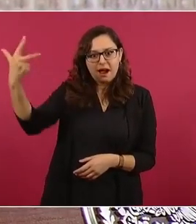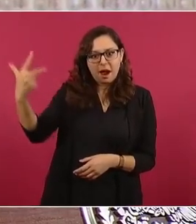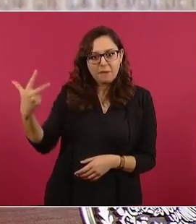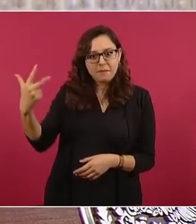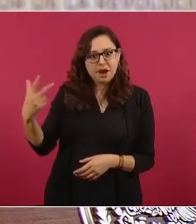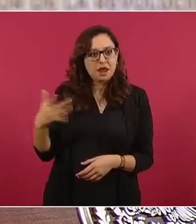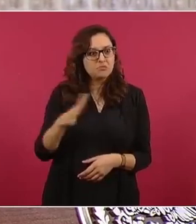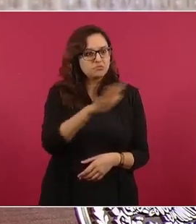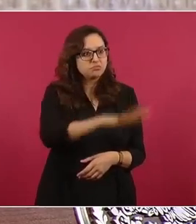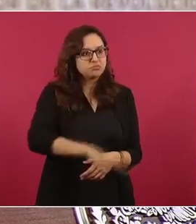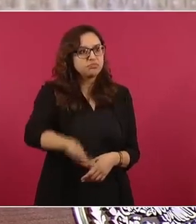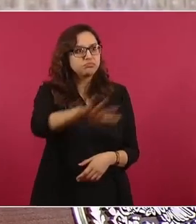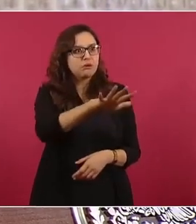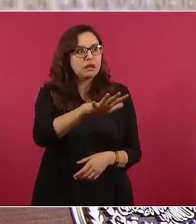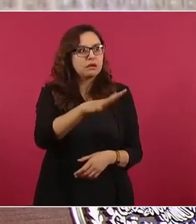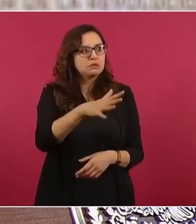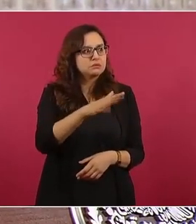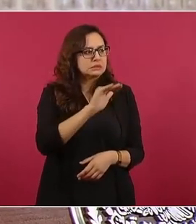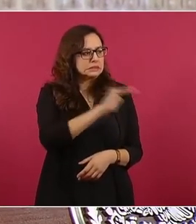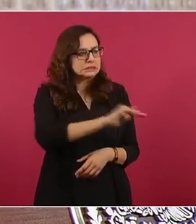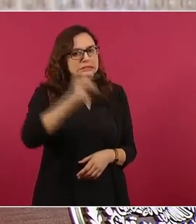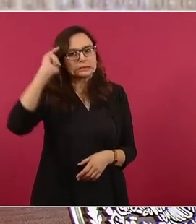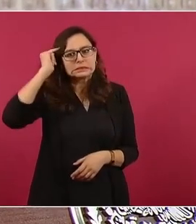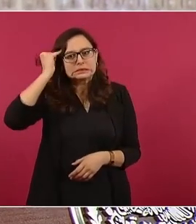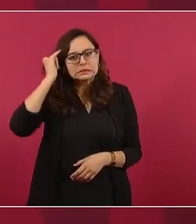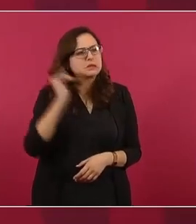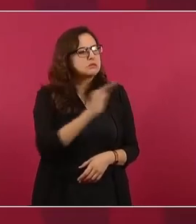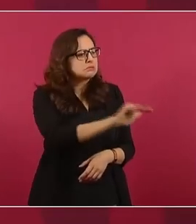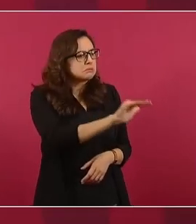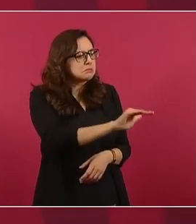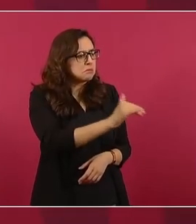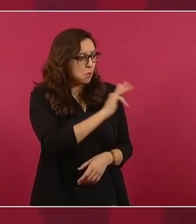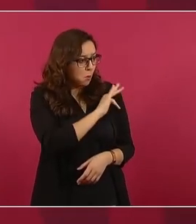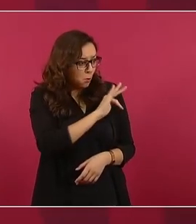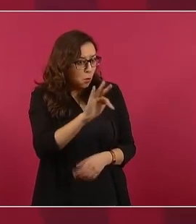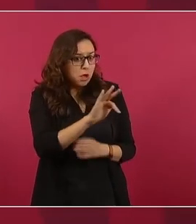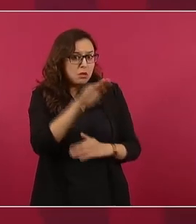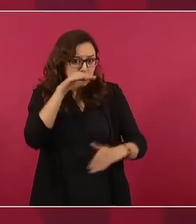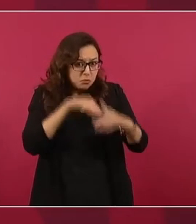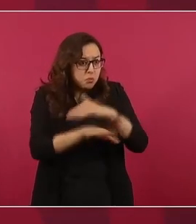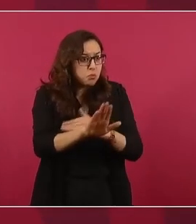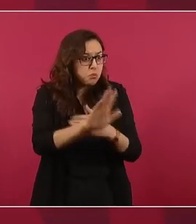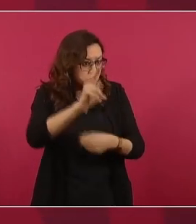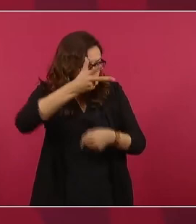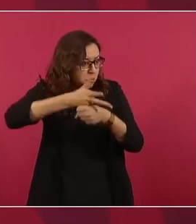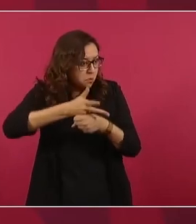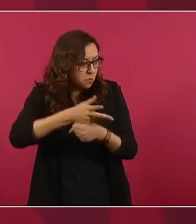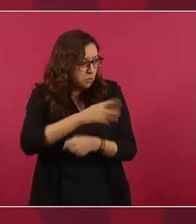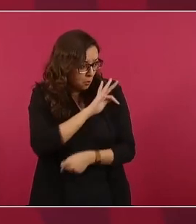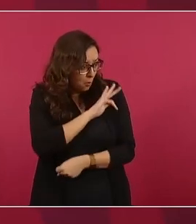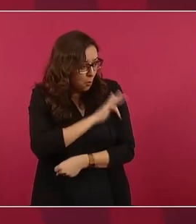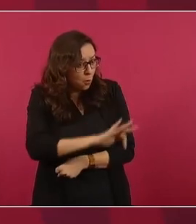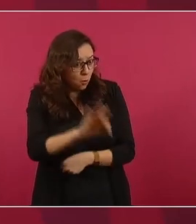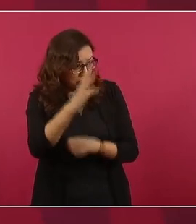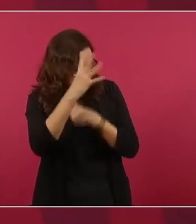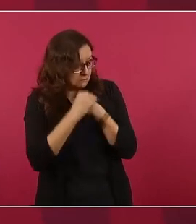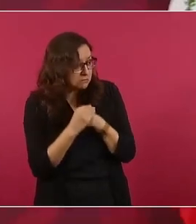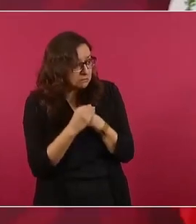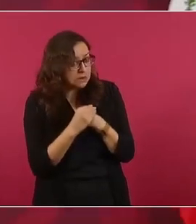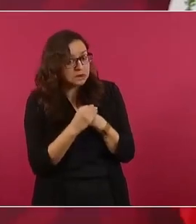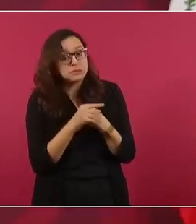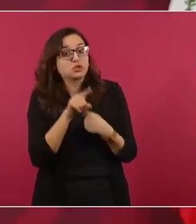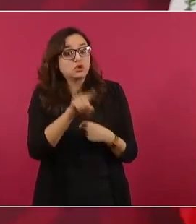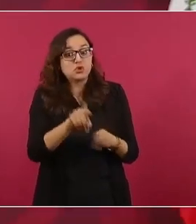pedí permiso para que me permitieran